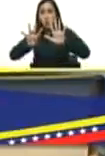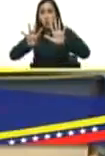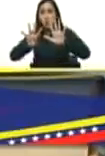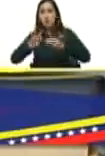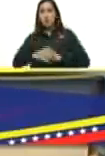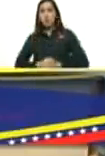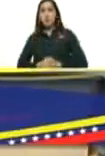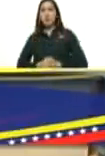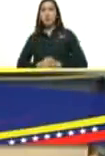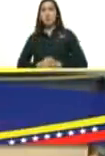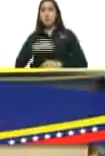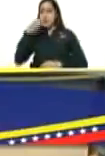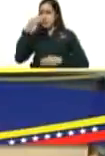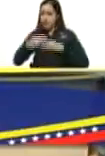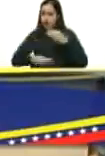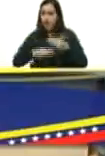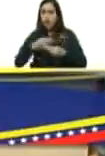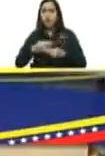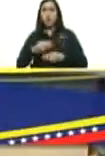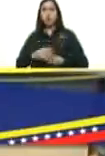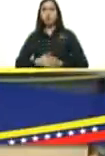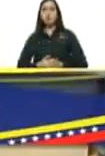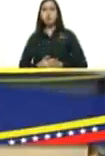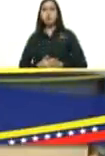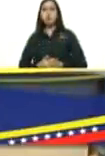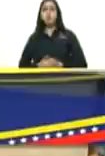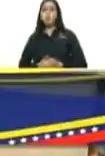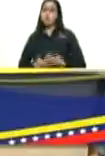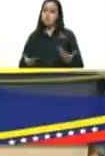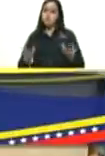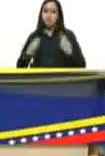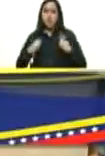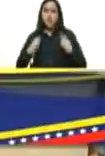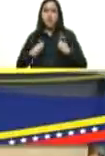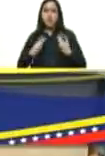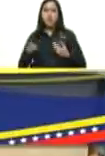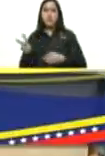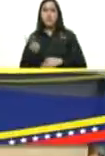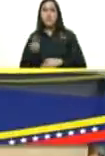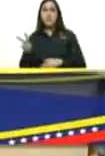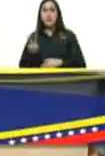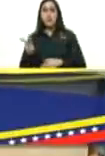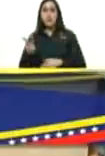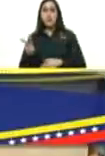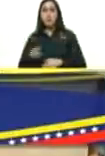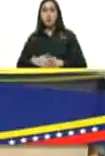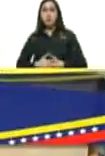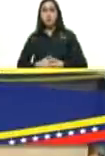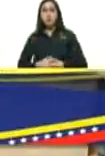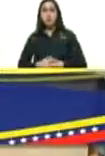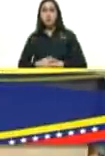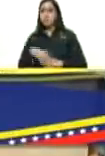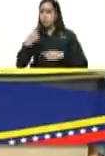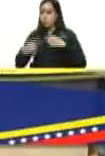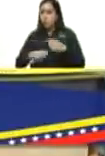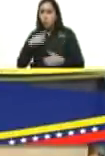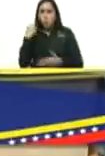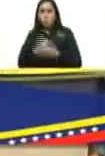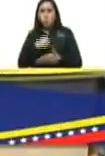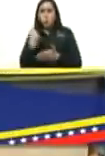activas vivas esa es nuestra vida nuestra vida es un diario batallar